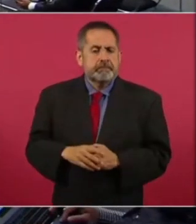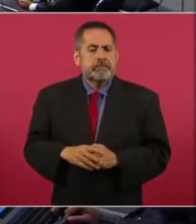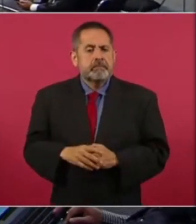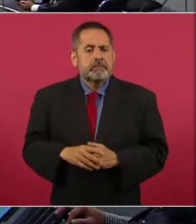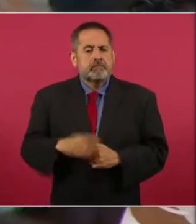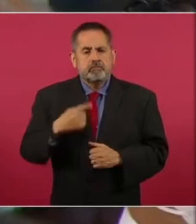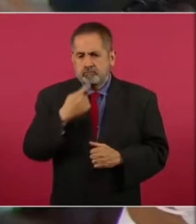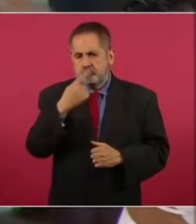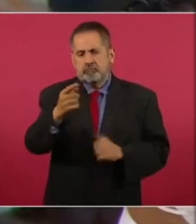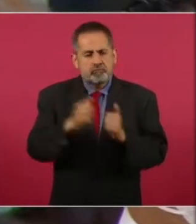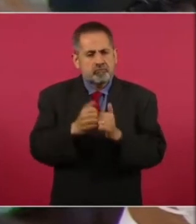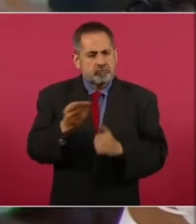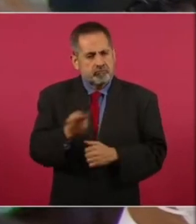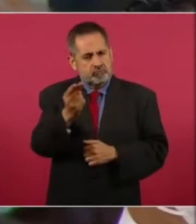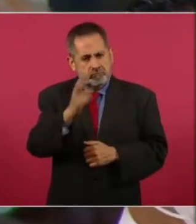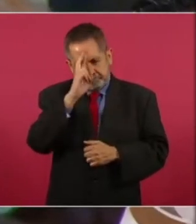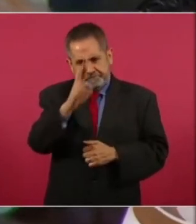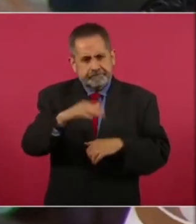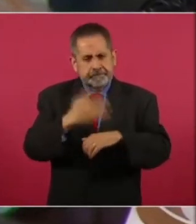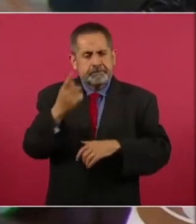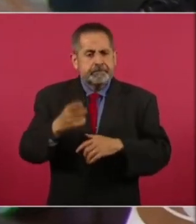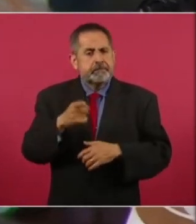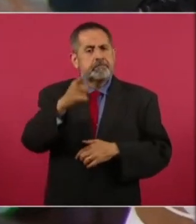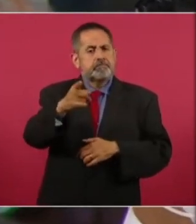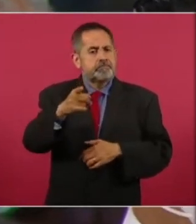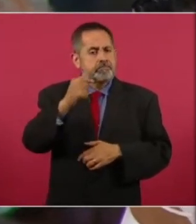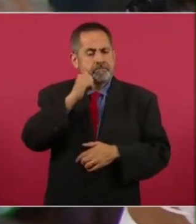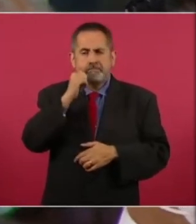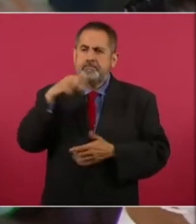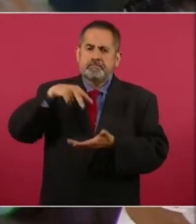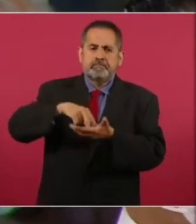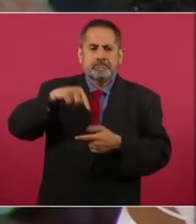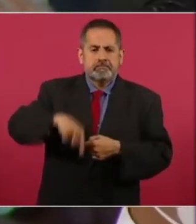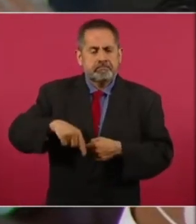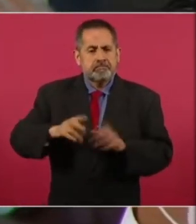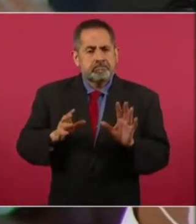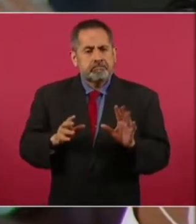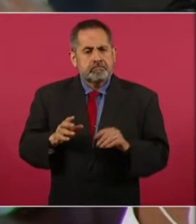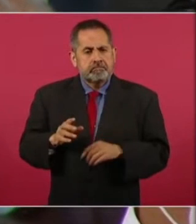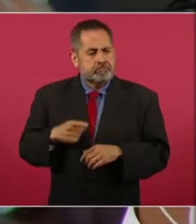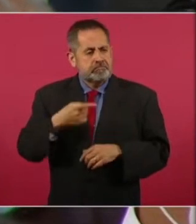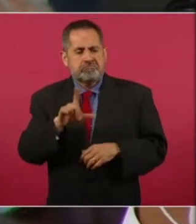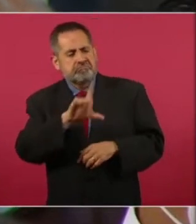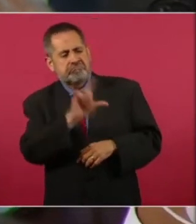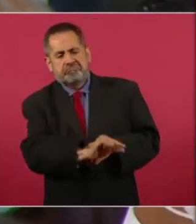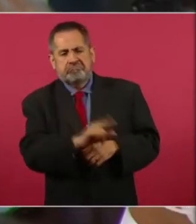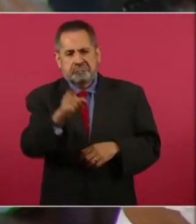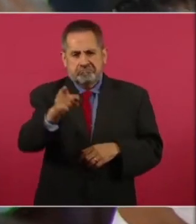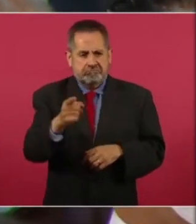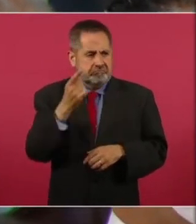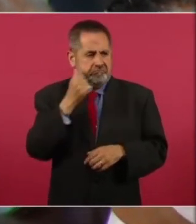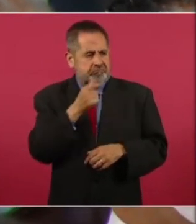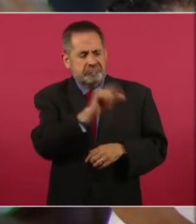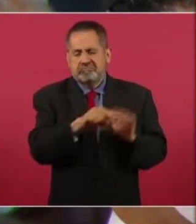con todo respeto, presidente, porque usted aquí ha denostado, ha